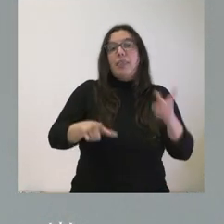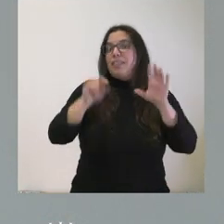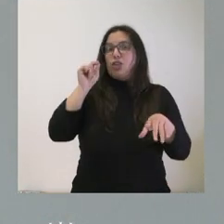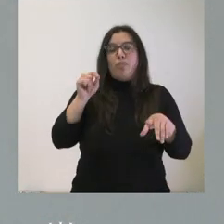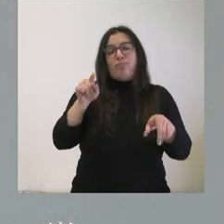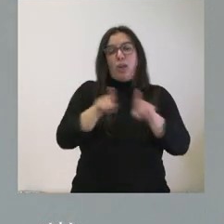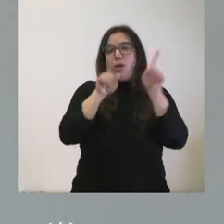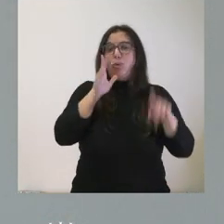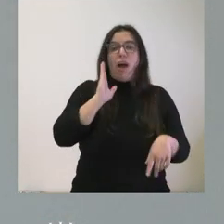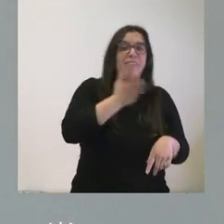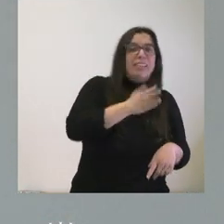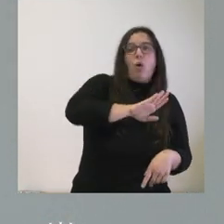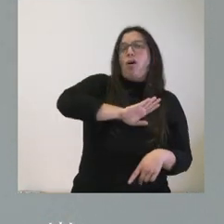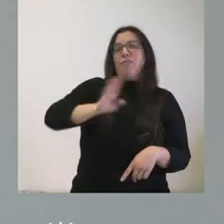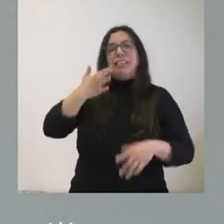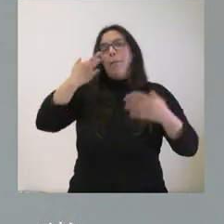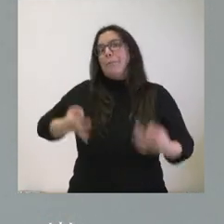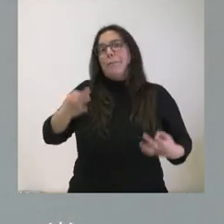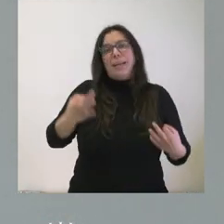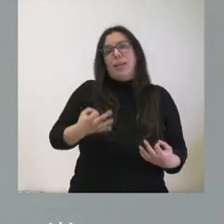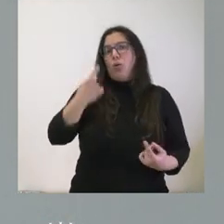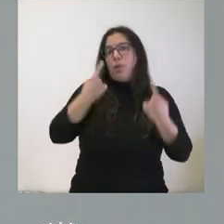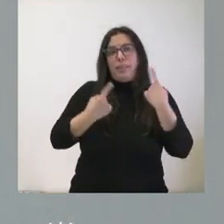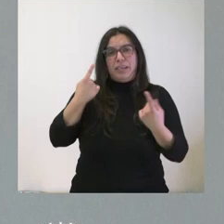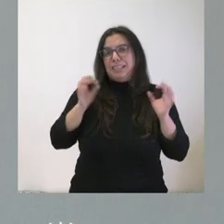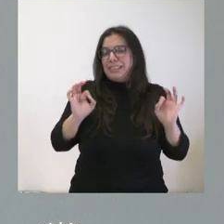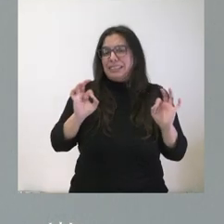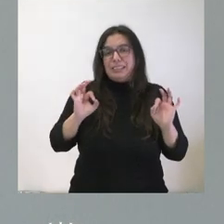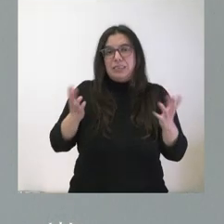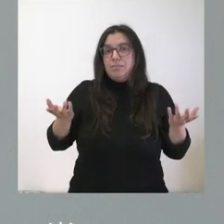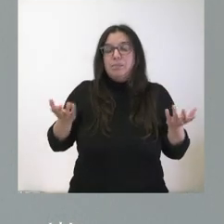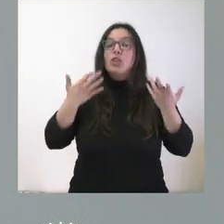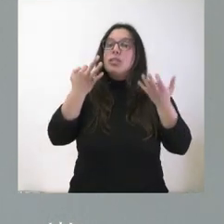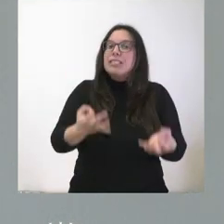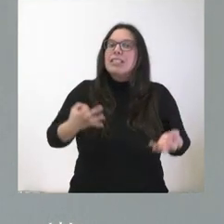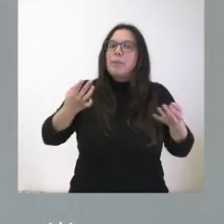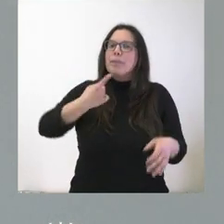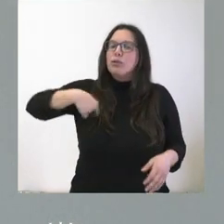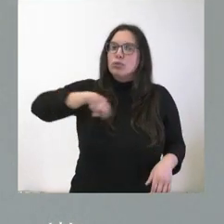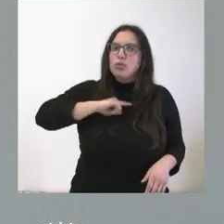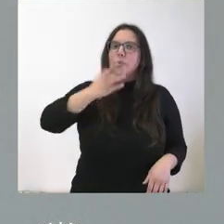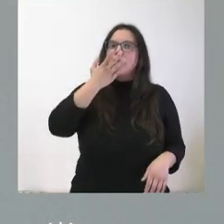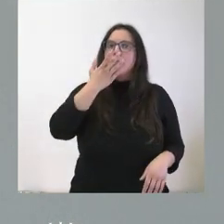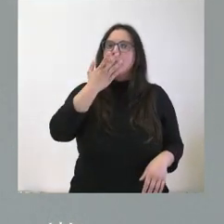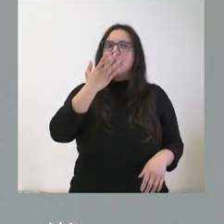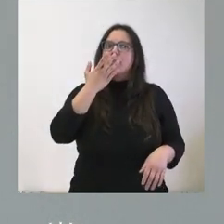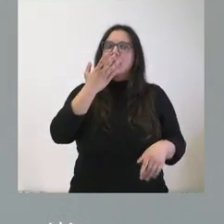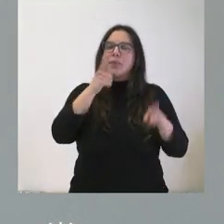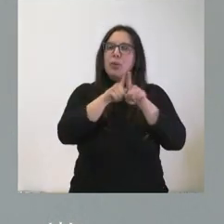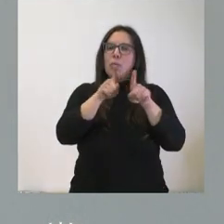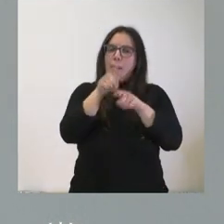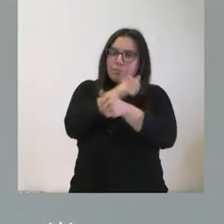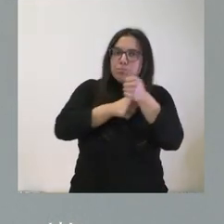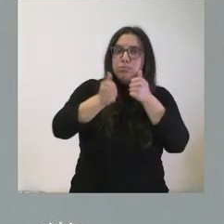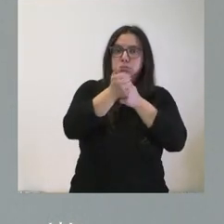siempre se perjudican o se ponen en riesgo algunos intereses. Pero siempre, en este caso, nosotros preferemos que el interés que nunca